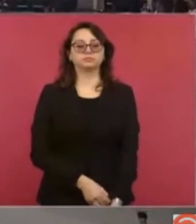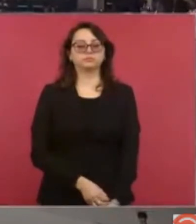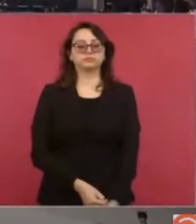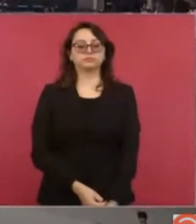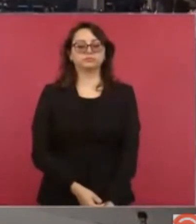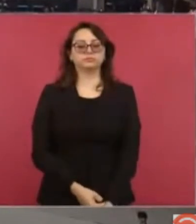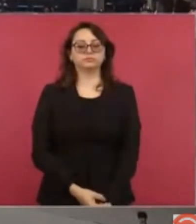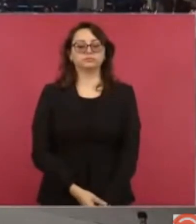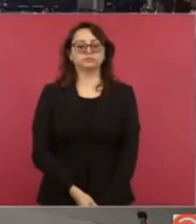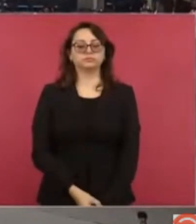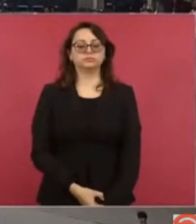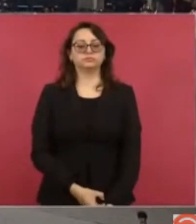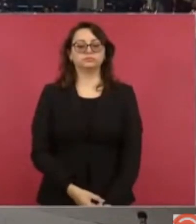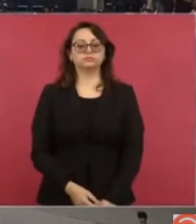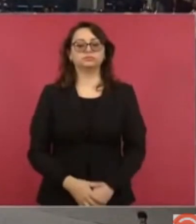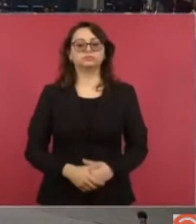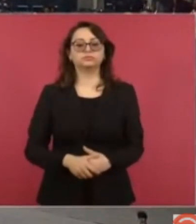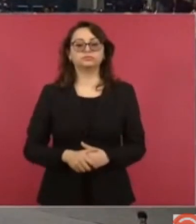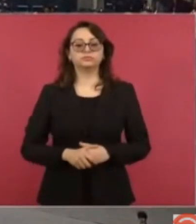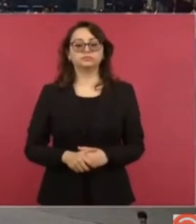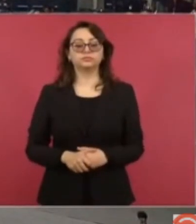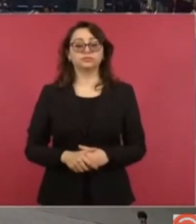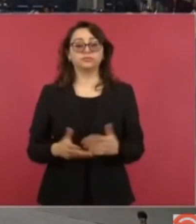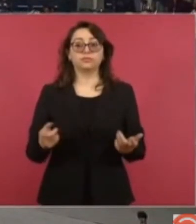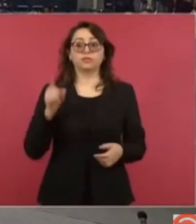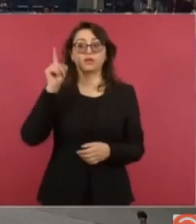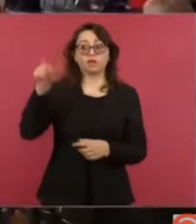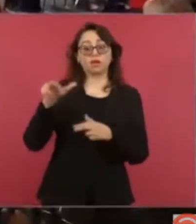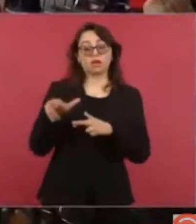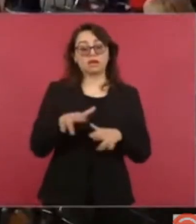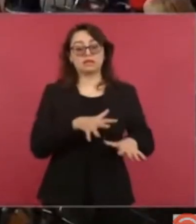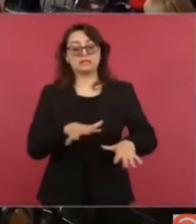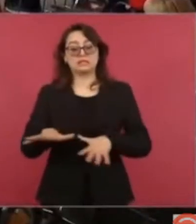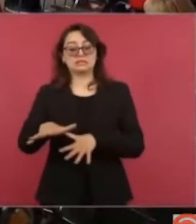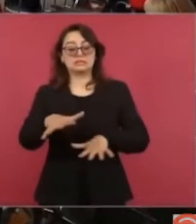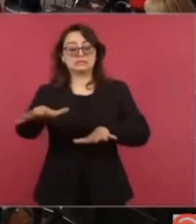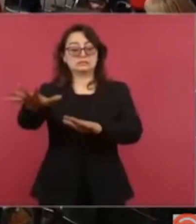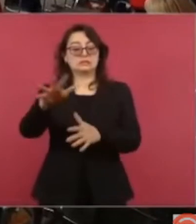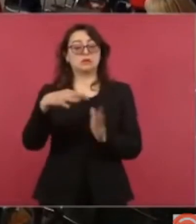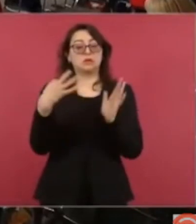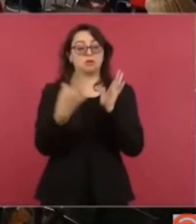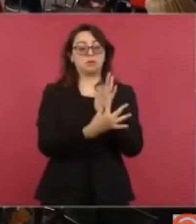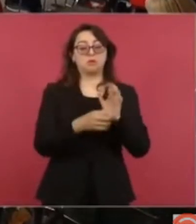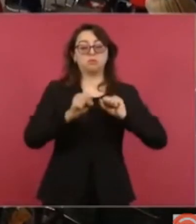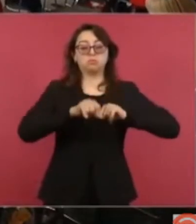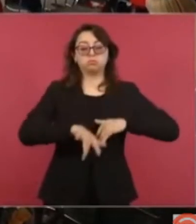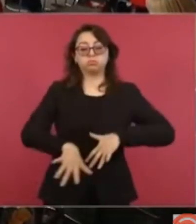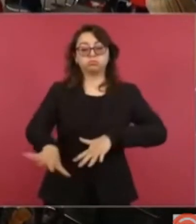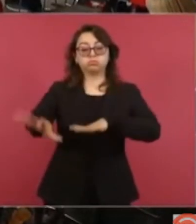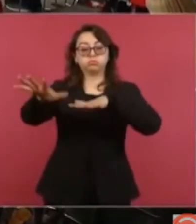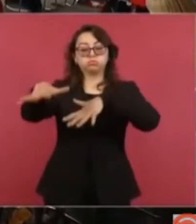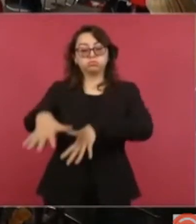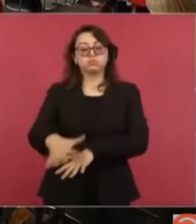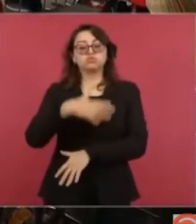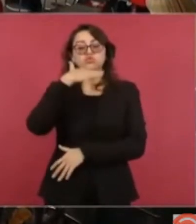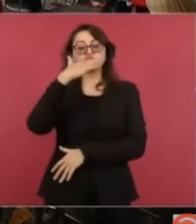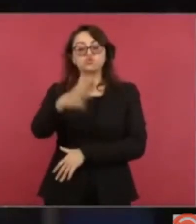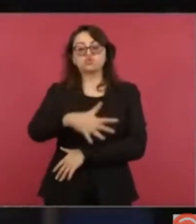en el río Sonora pues es considerada la tragedia ambiental más grande de la minería en México desde que se tiene historia.